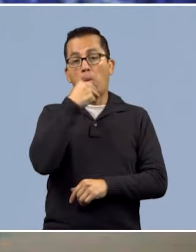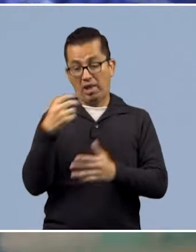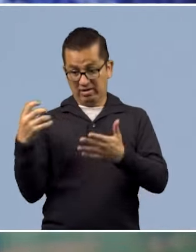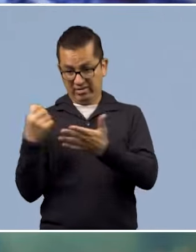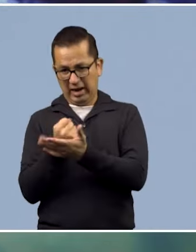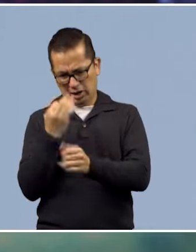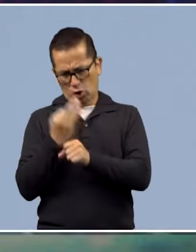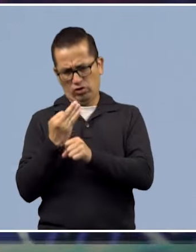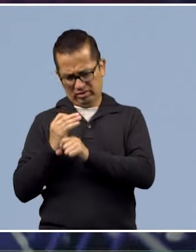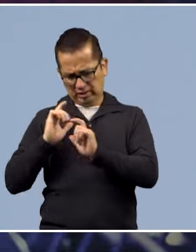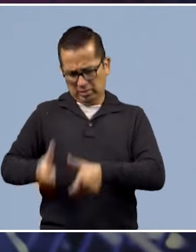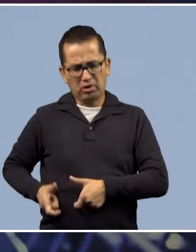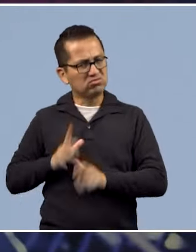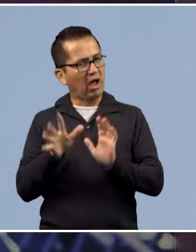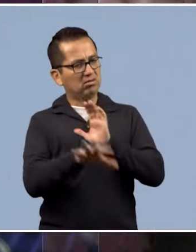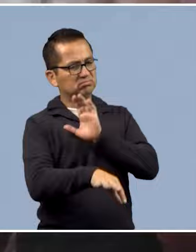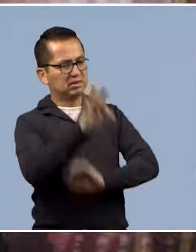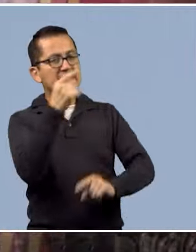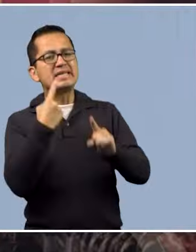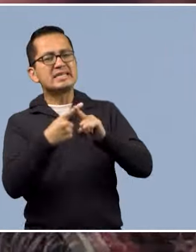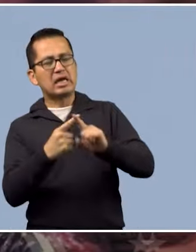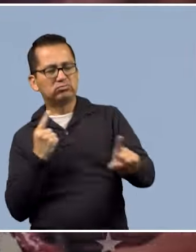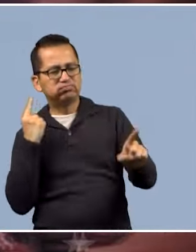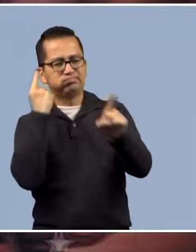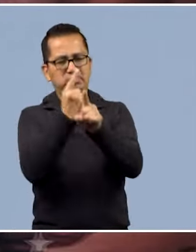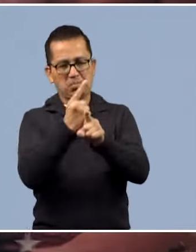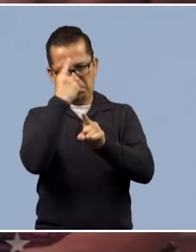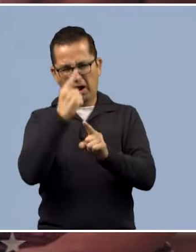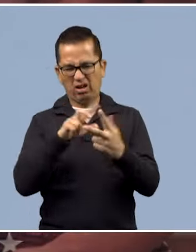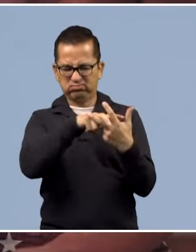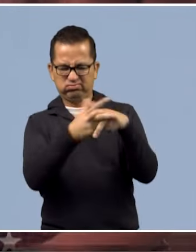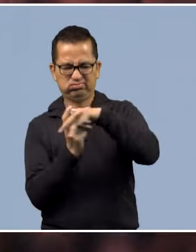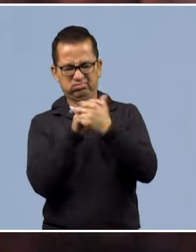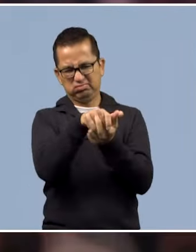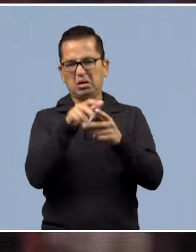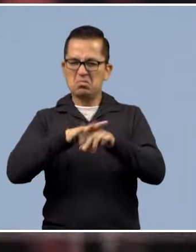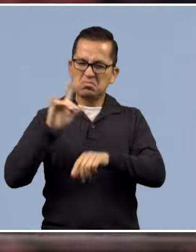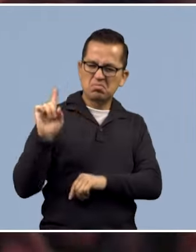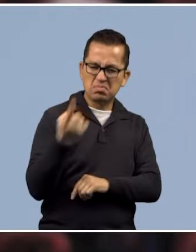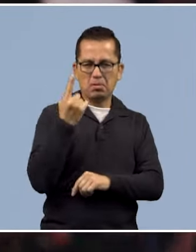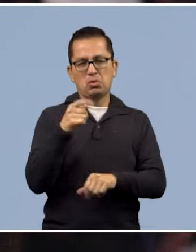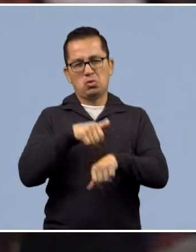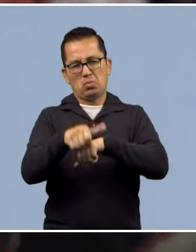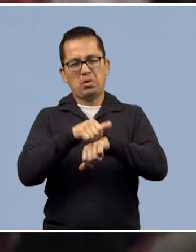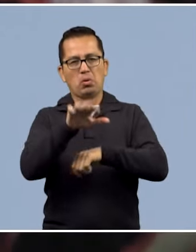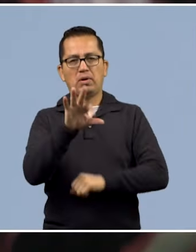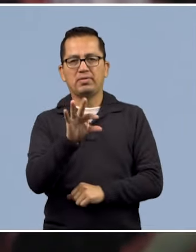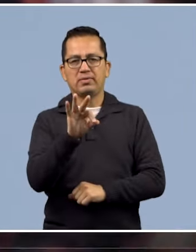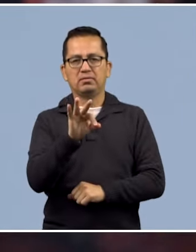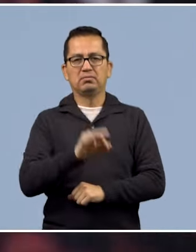del Royal Rumble, escogió a Roman Reign como su contrincante para el evento principal del WrestleMania 40.